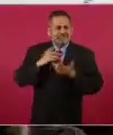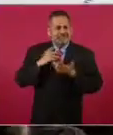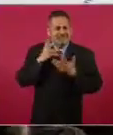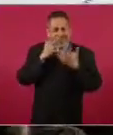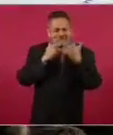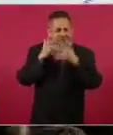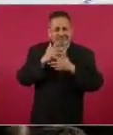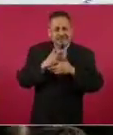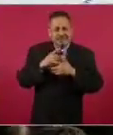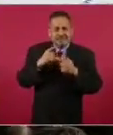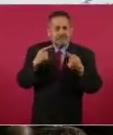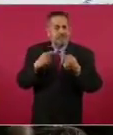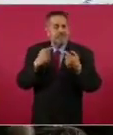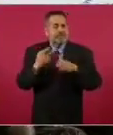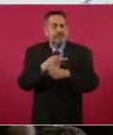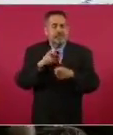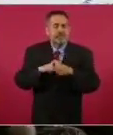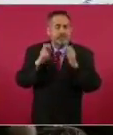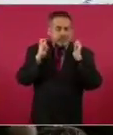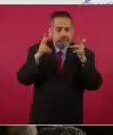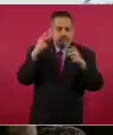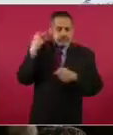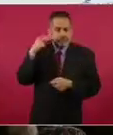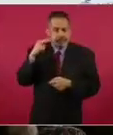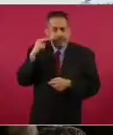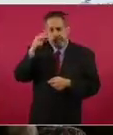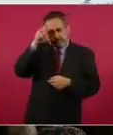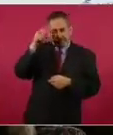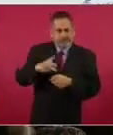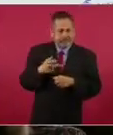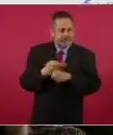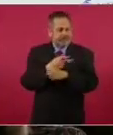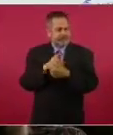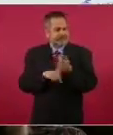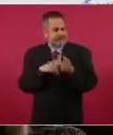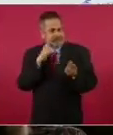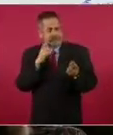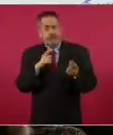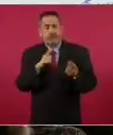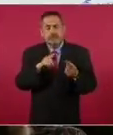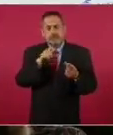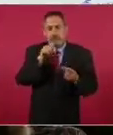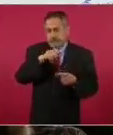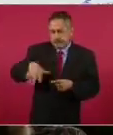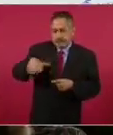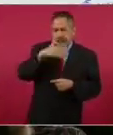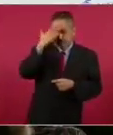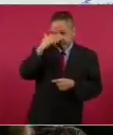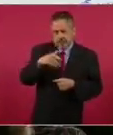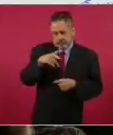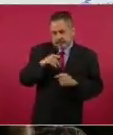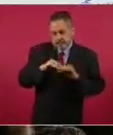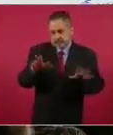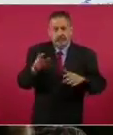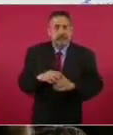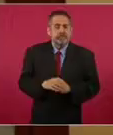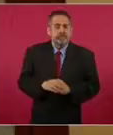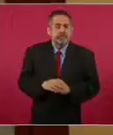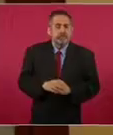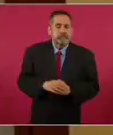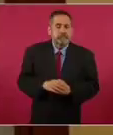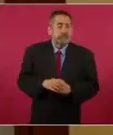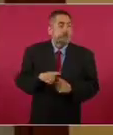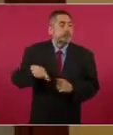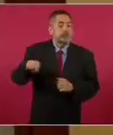en los estados de Chiapas, Veracruz, Hidalgo, como es de todos conocido. Todos los